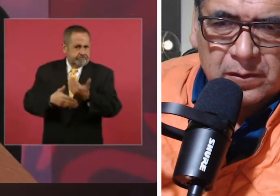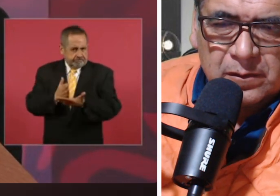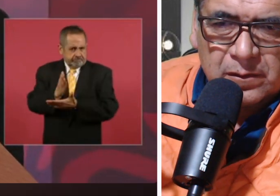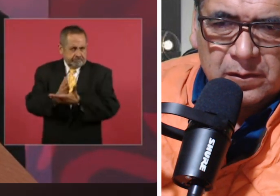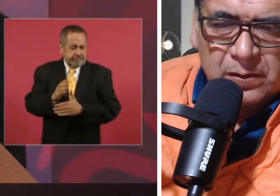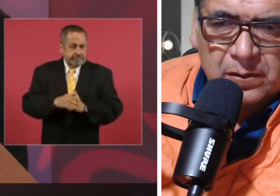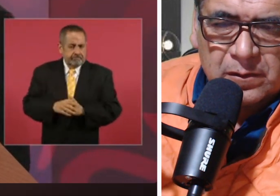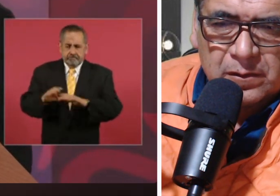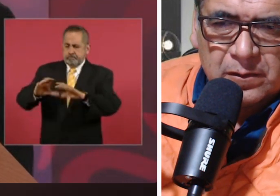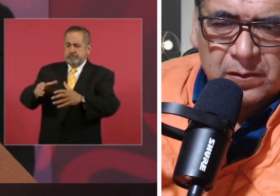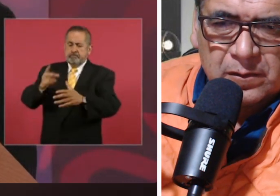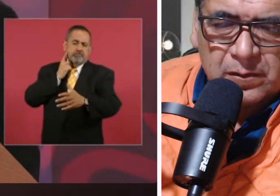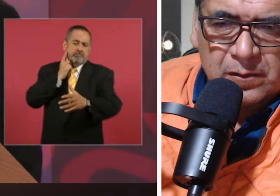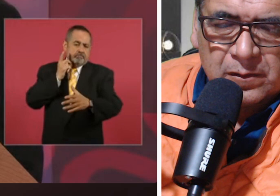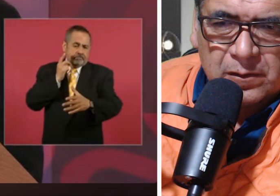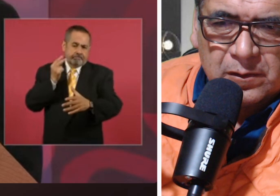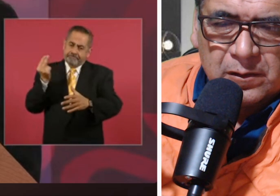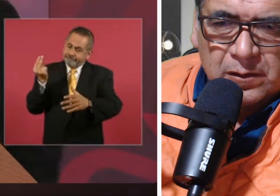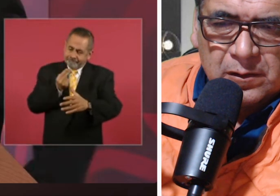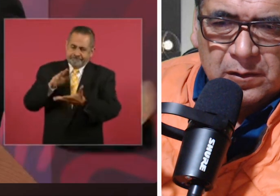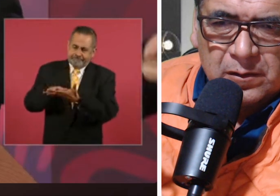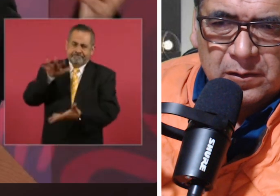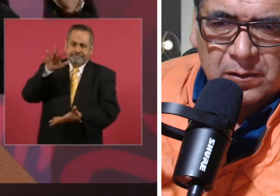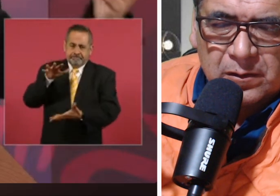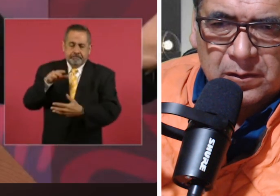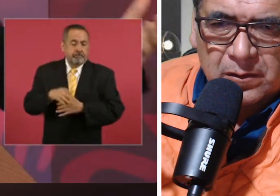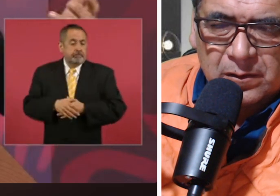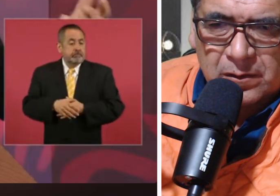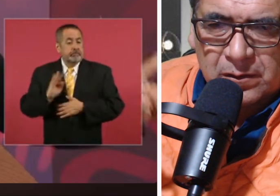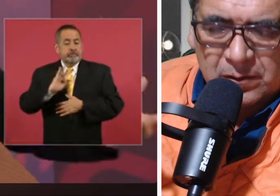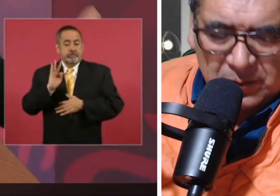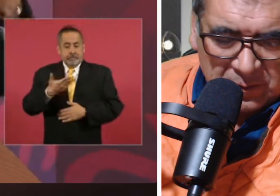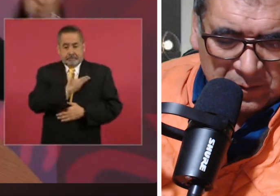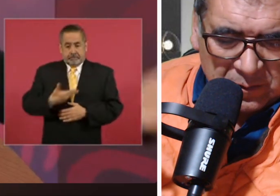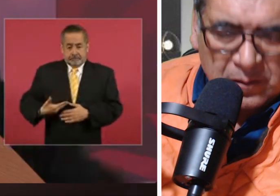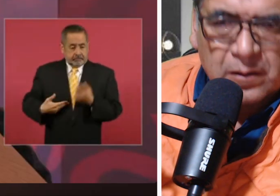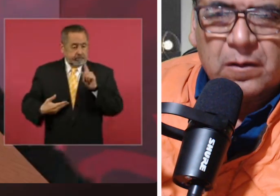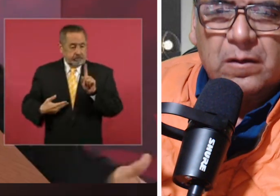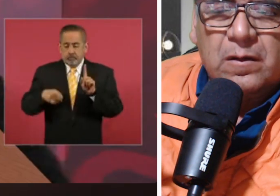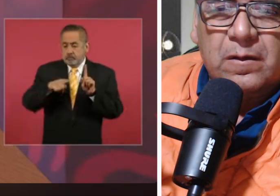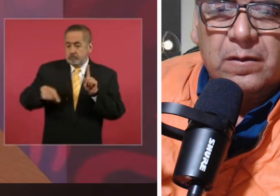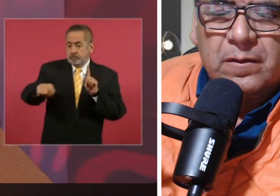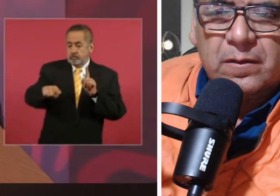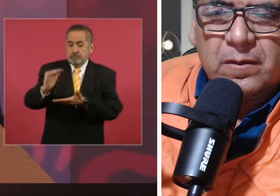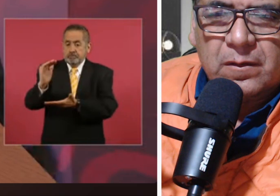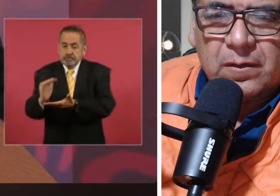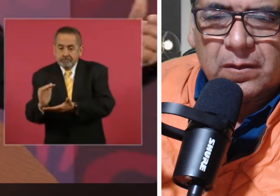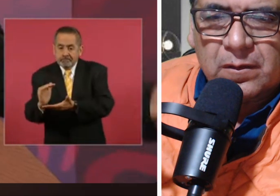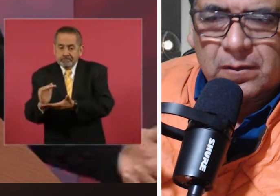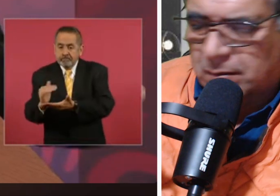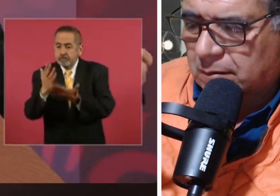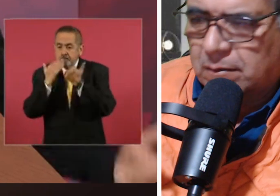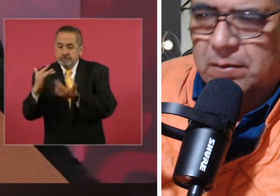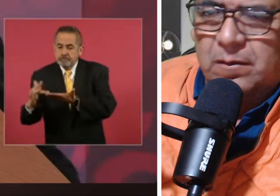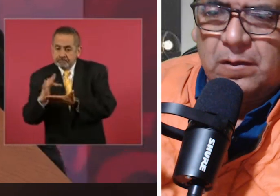en el Congreso que si el presidente llegaba sin mayoría en el Congreso y si no se